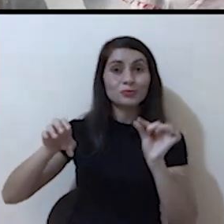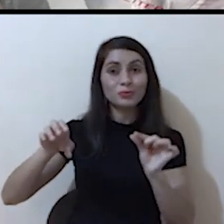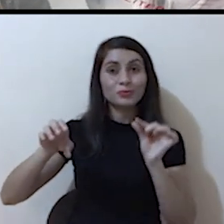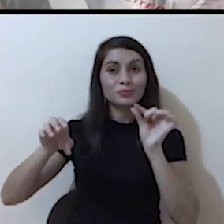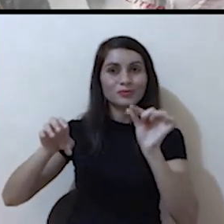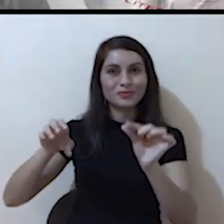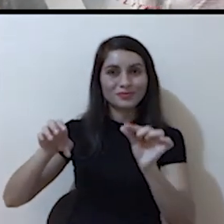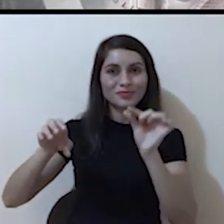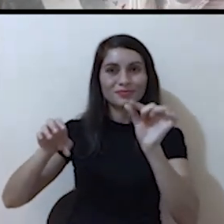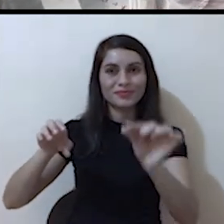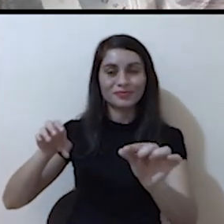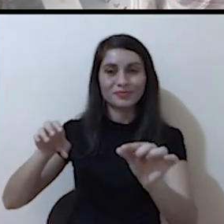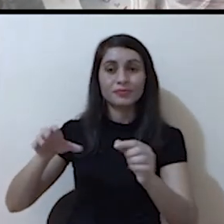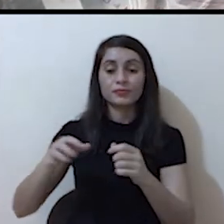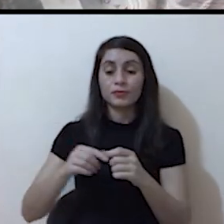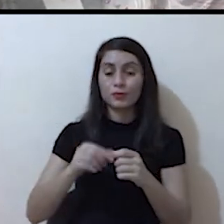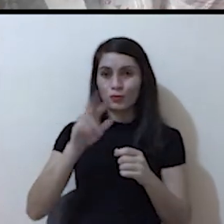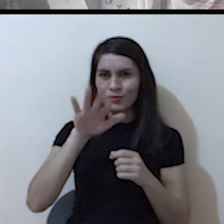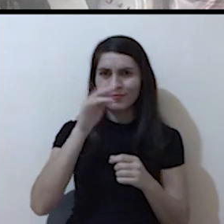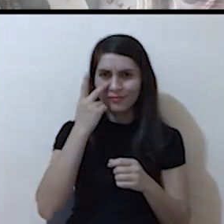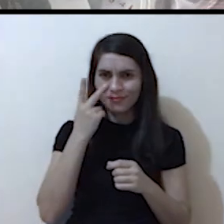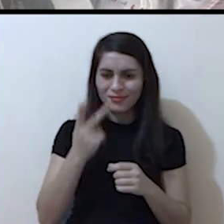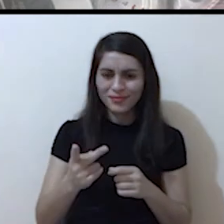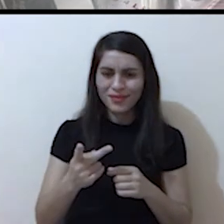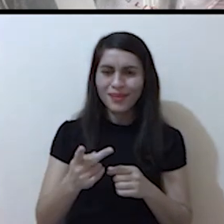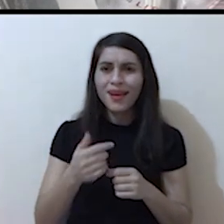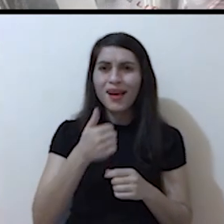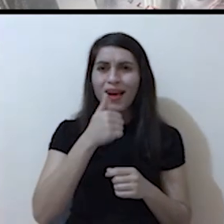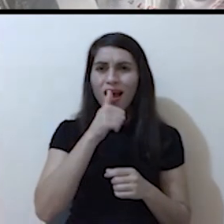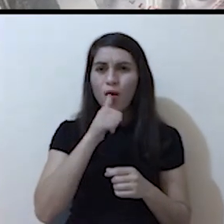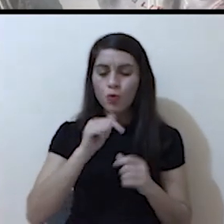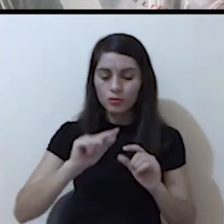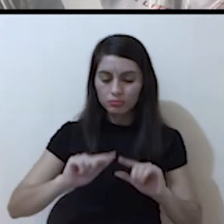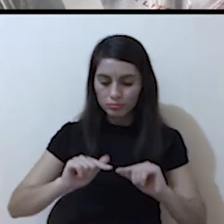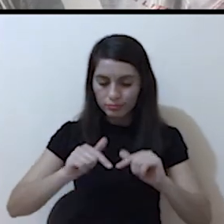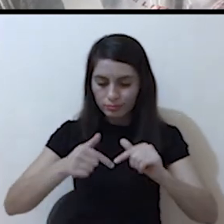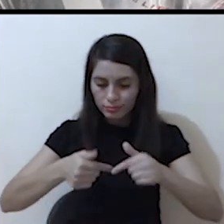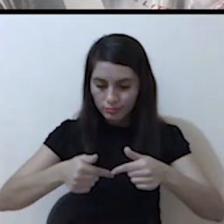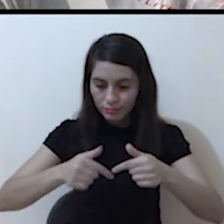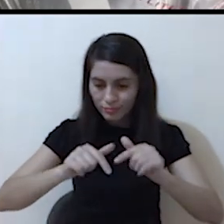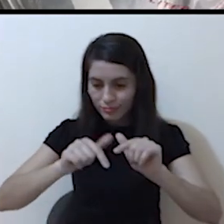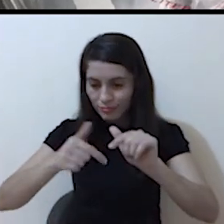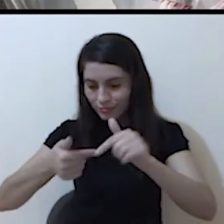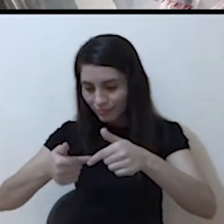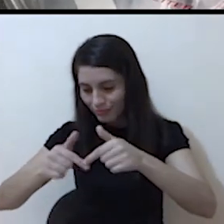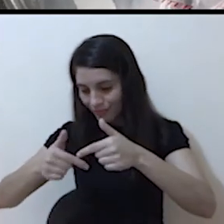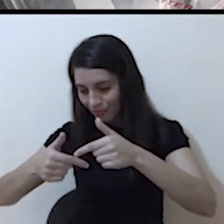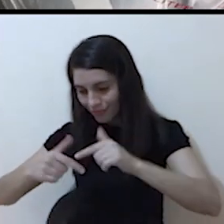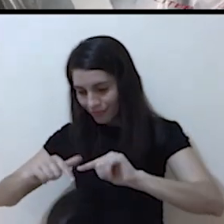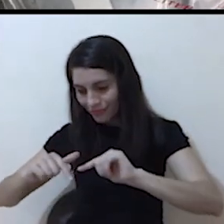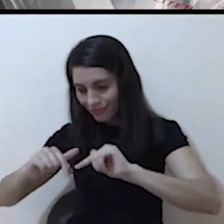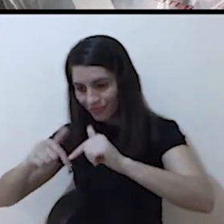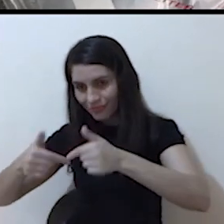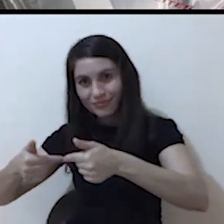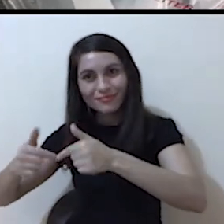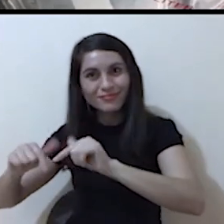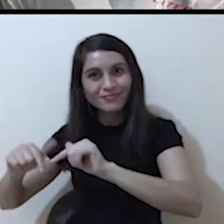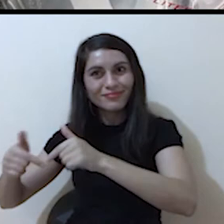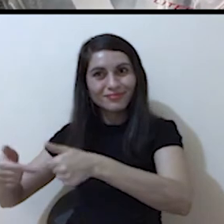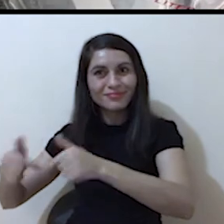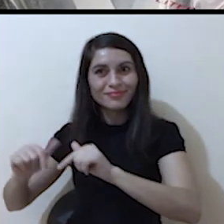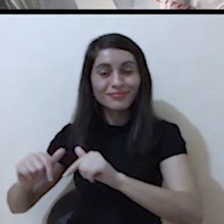cómo esta se va trasladando de una unidad a la siguiente. Esto es lo que sucede con lo que vimos